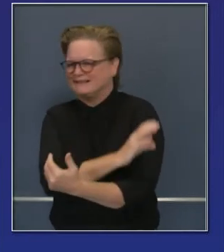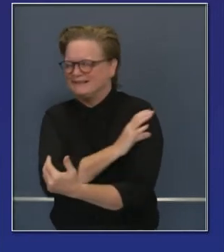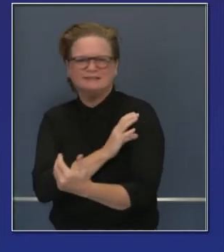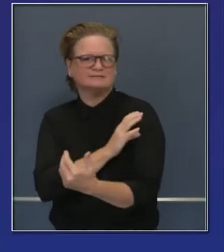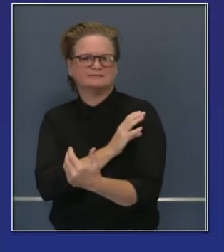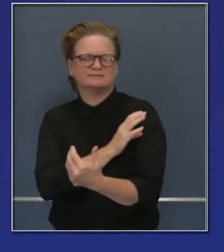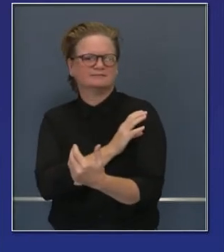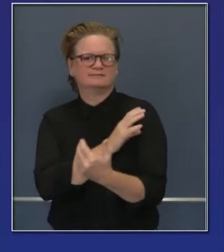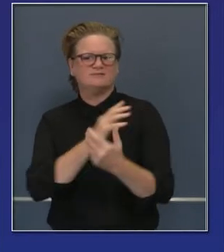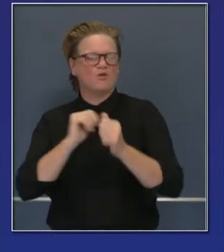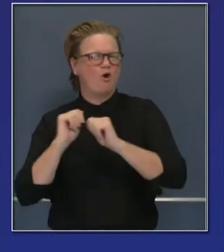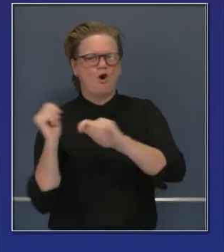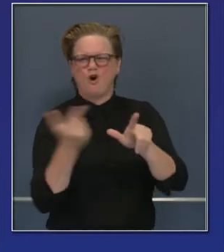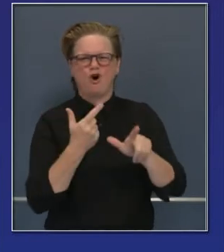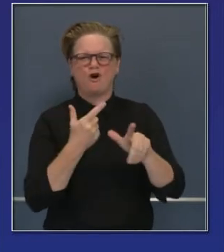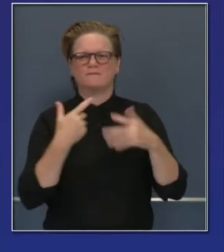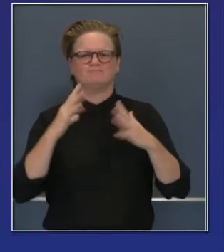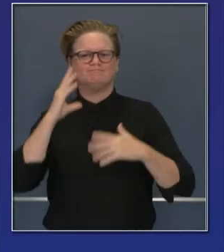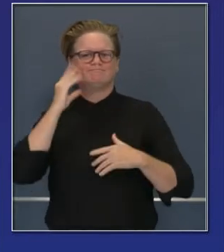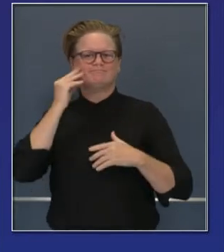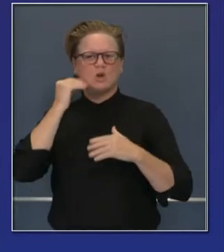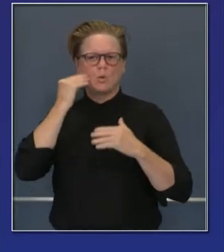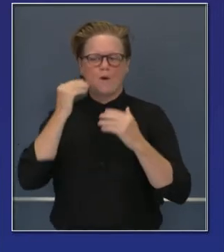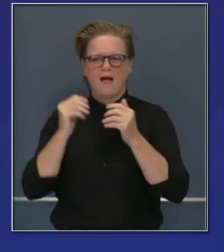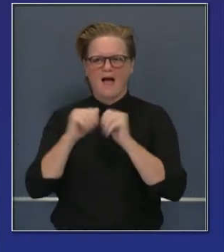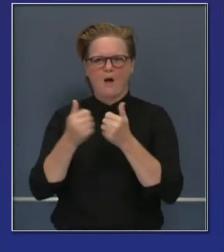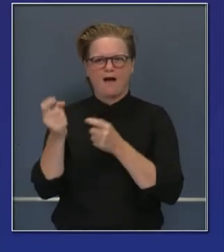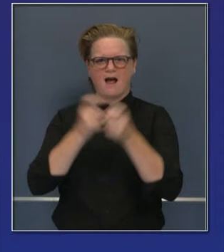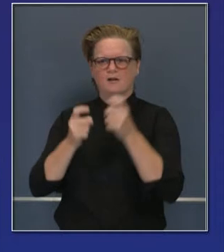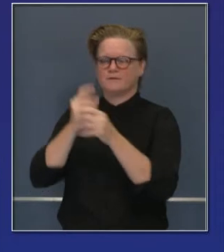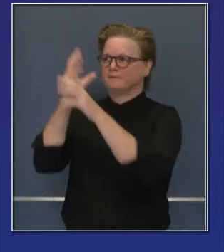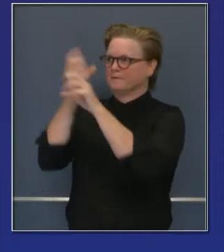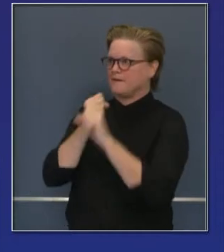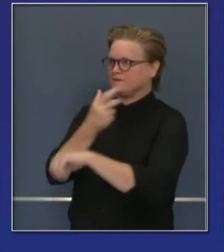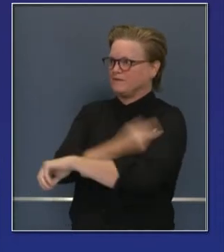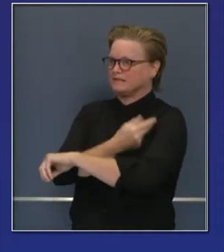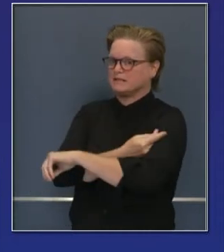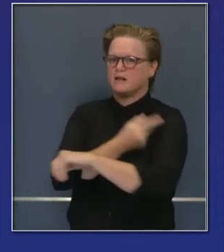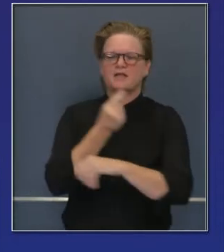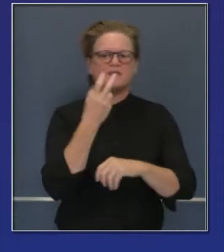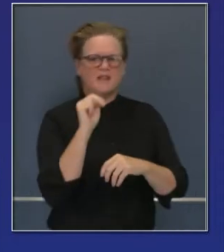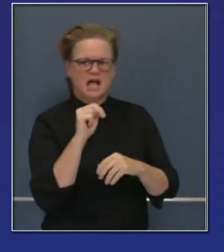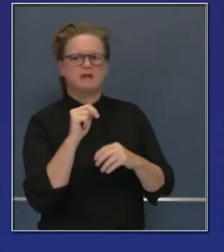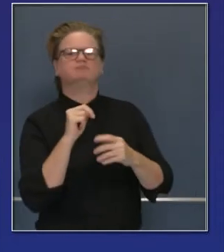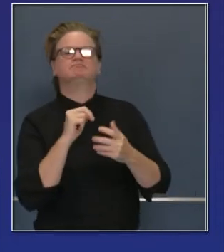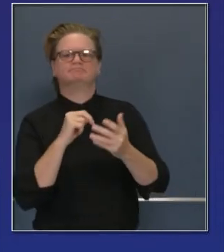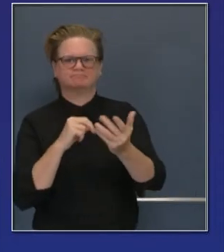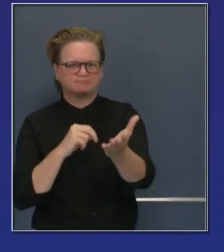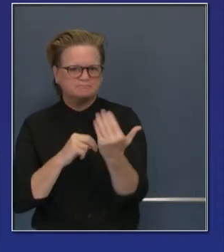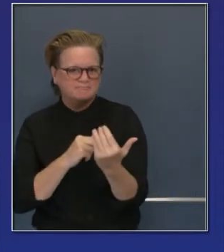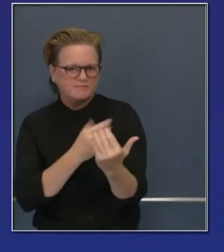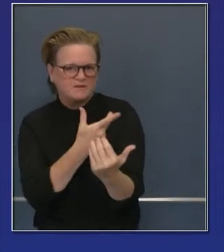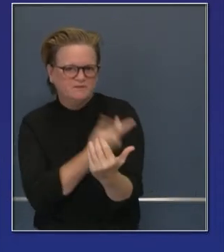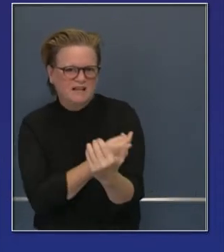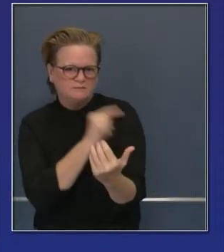individuos. En clínicas y para aumentar la confianza con sociedades